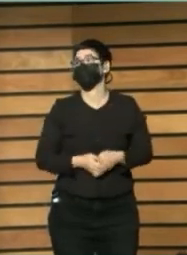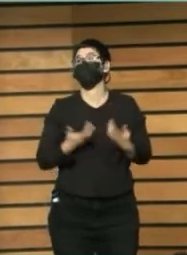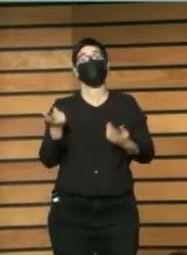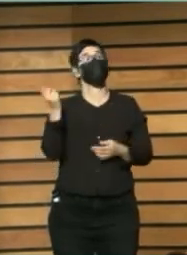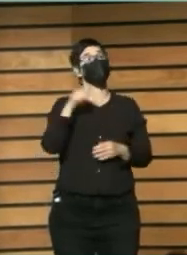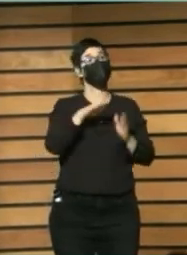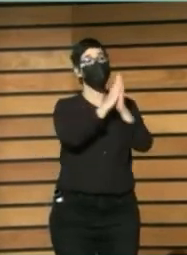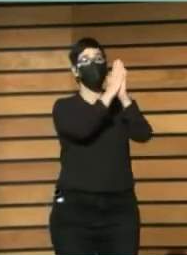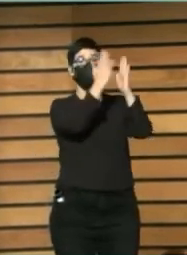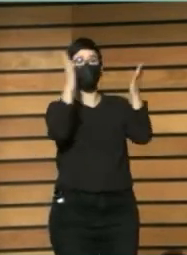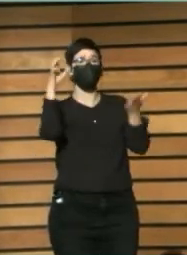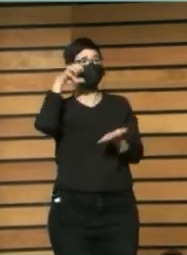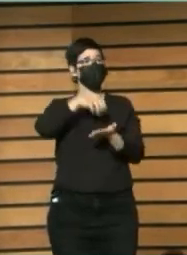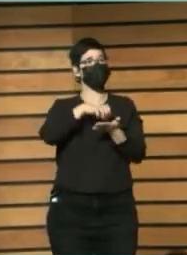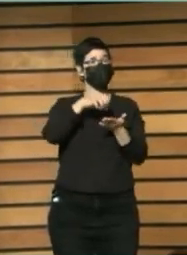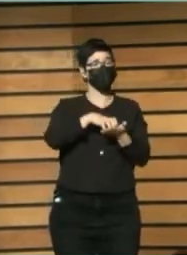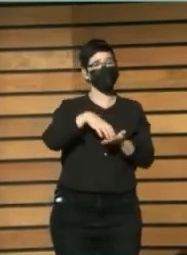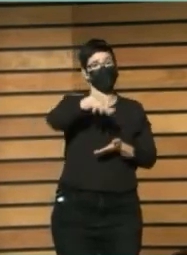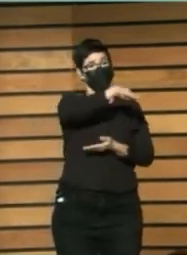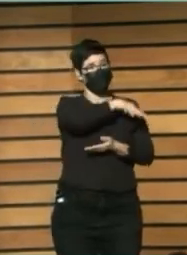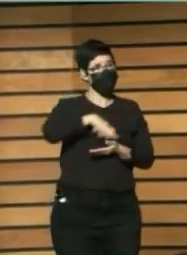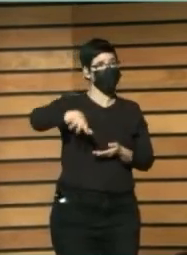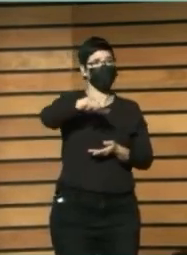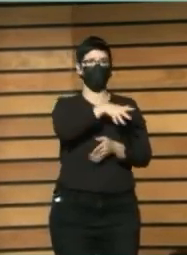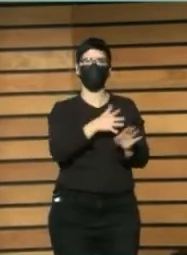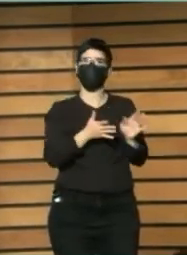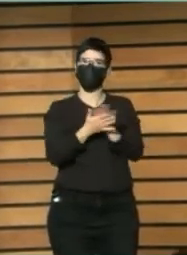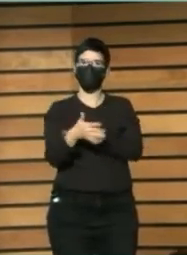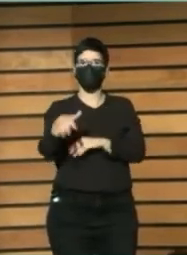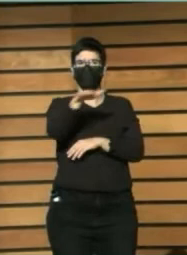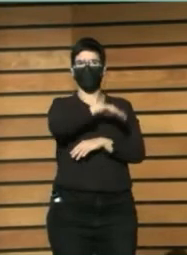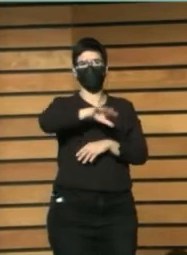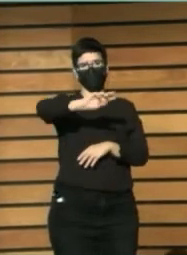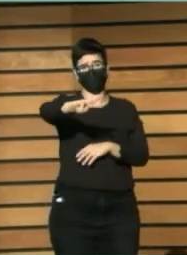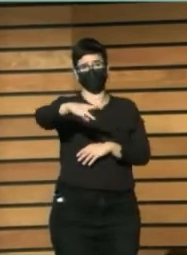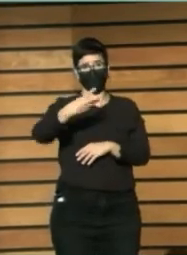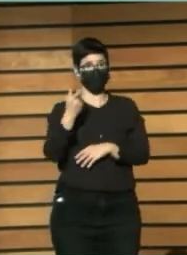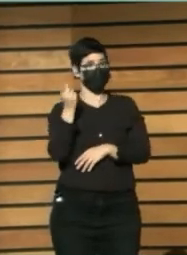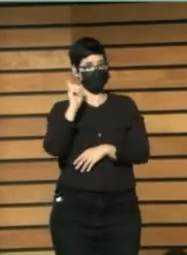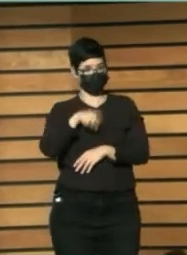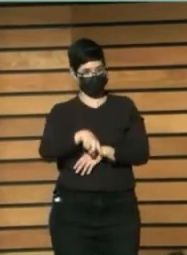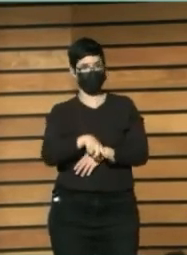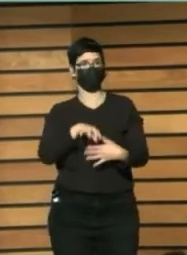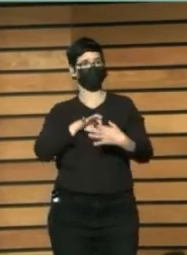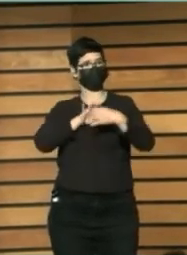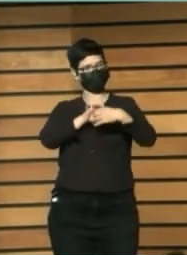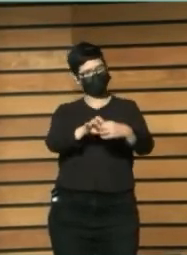bibliotecas Locales Son lugares Terceros En ese sentido